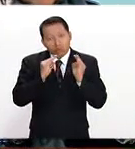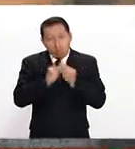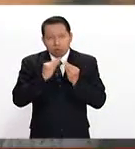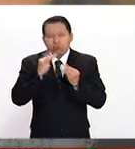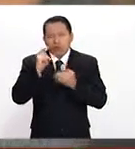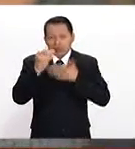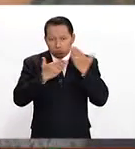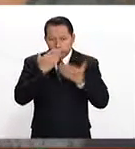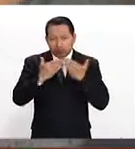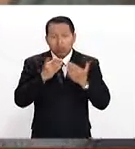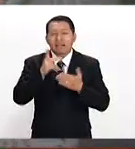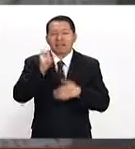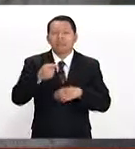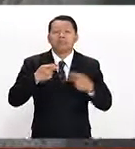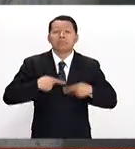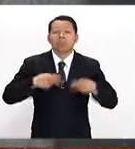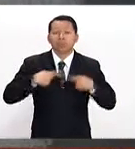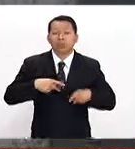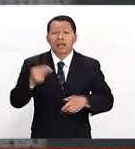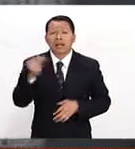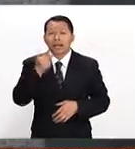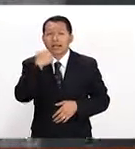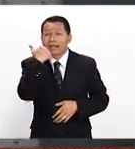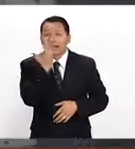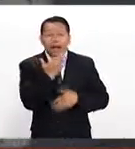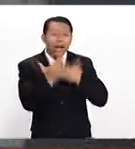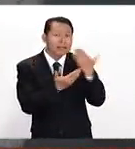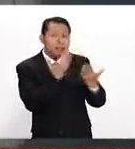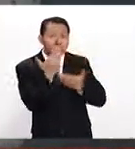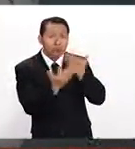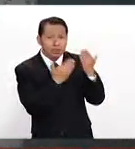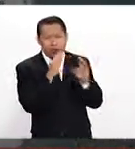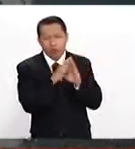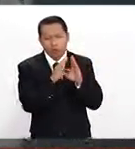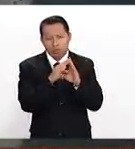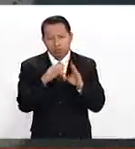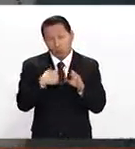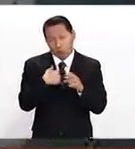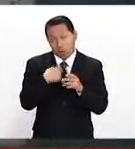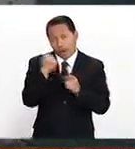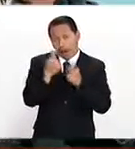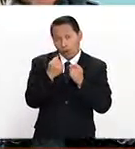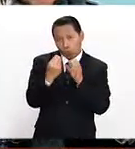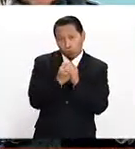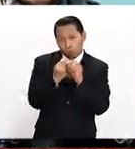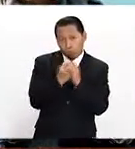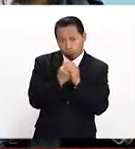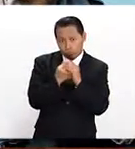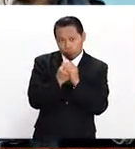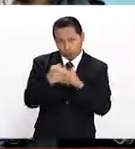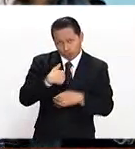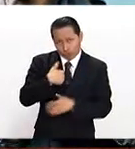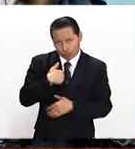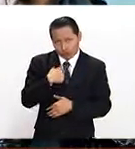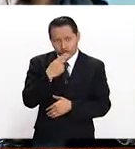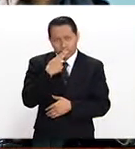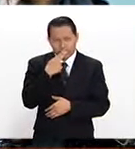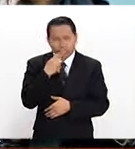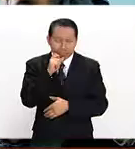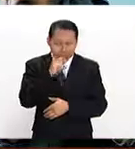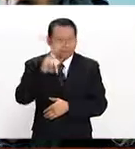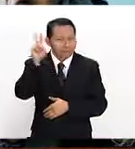sea gente que quiera estudiar personalmente, he tomado algunos de estos cursos y sí implican